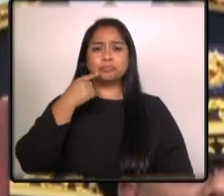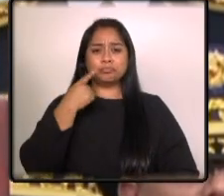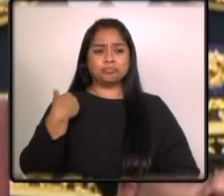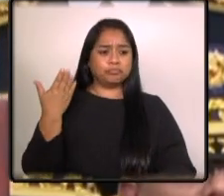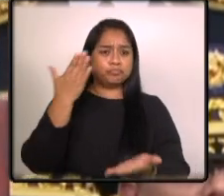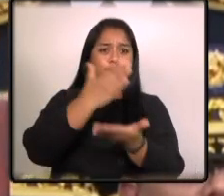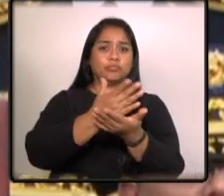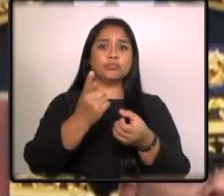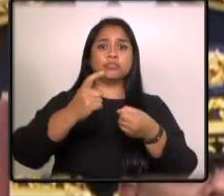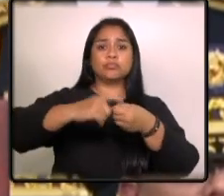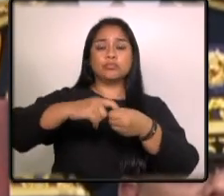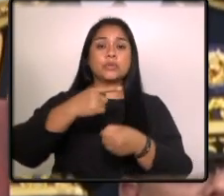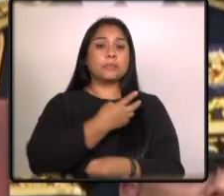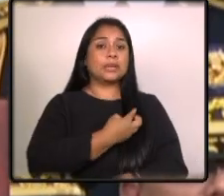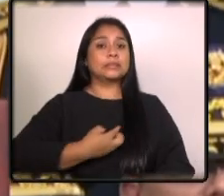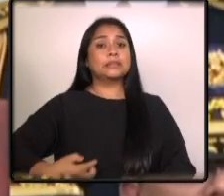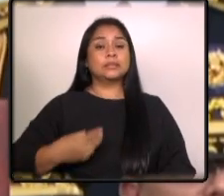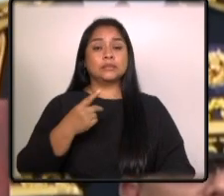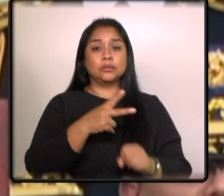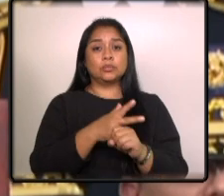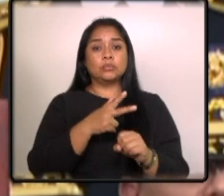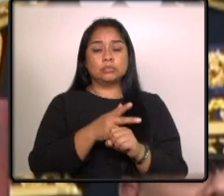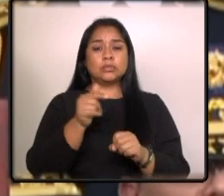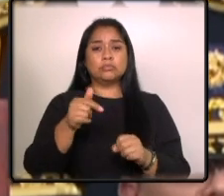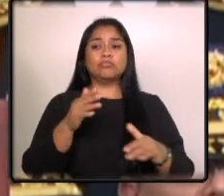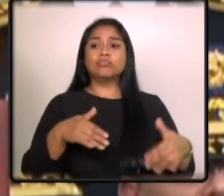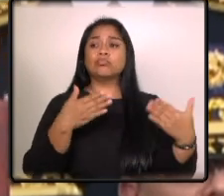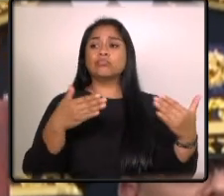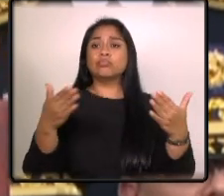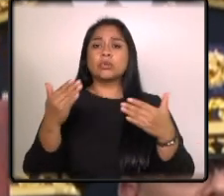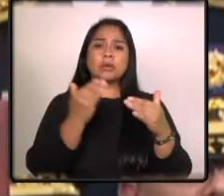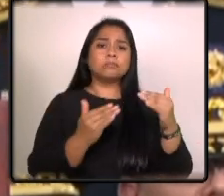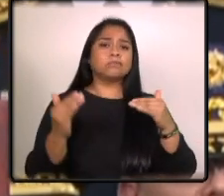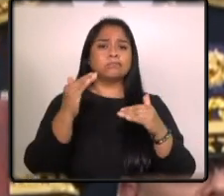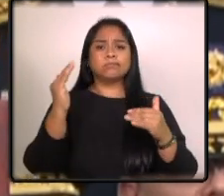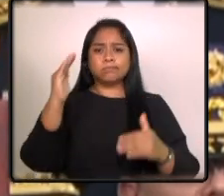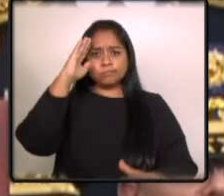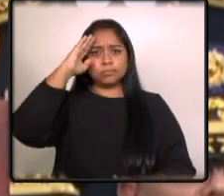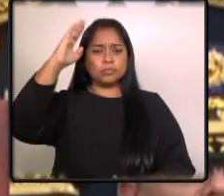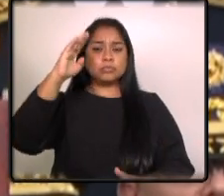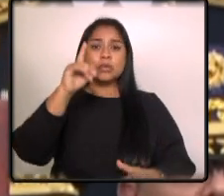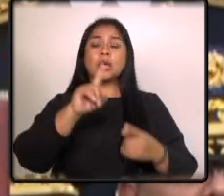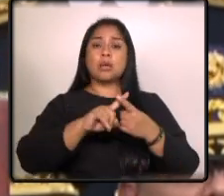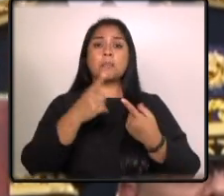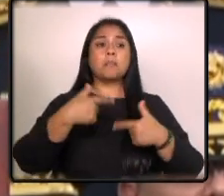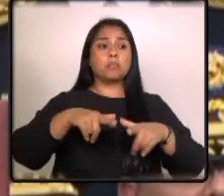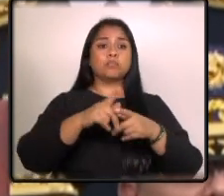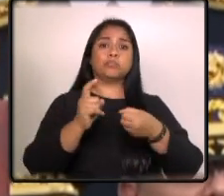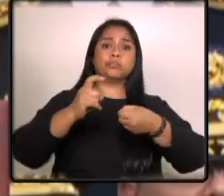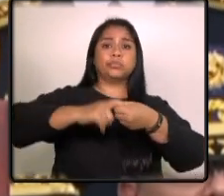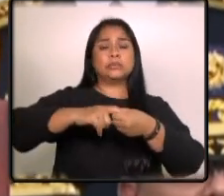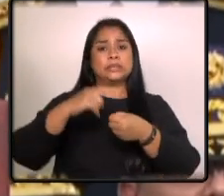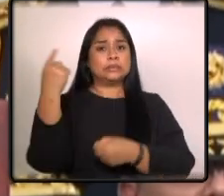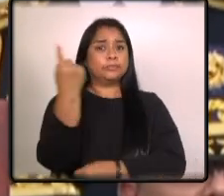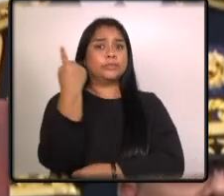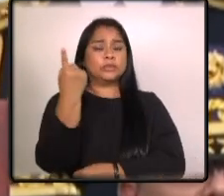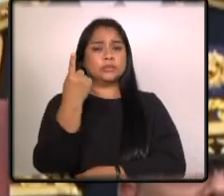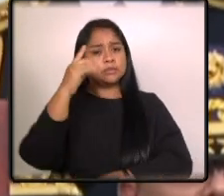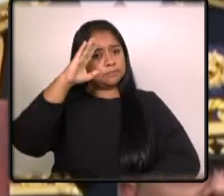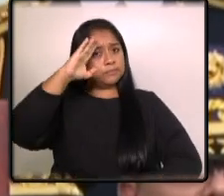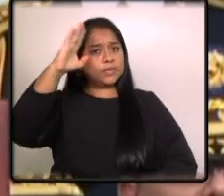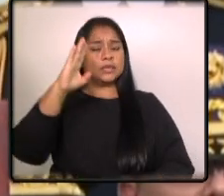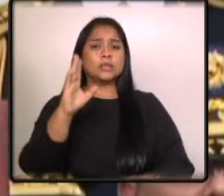llegada a la presidencia de la República, la asignación de ascensos a generales y puestos de importancia dentro del mando,